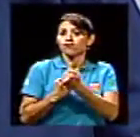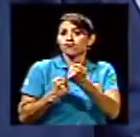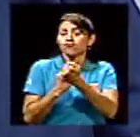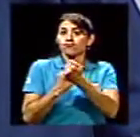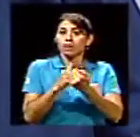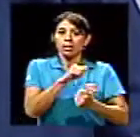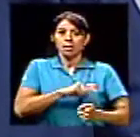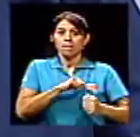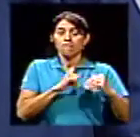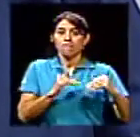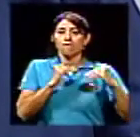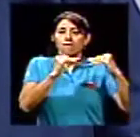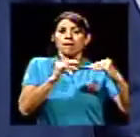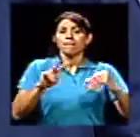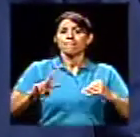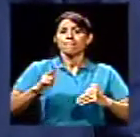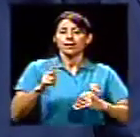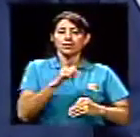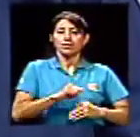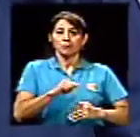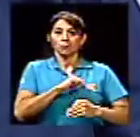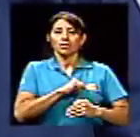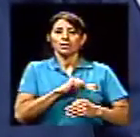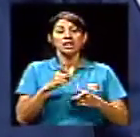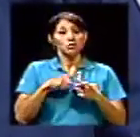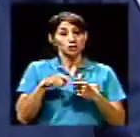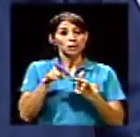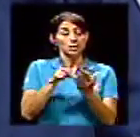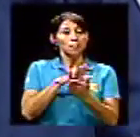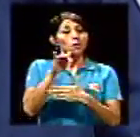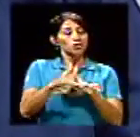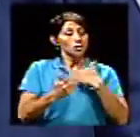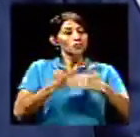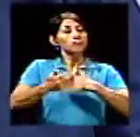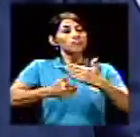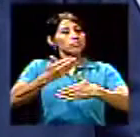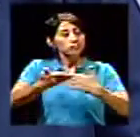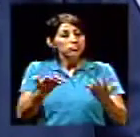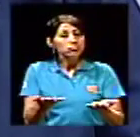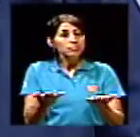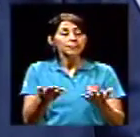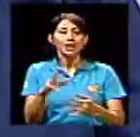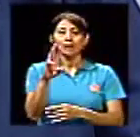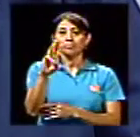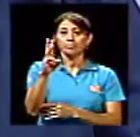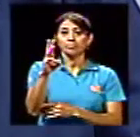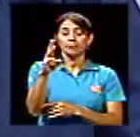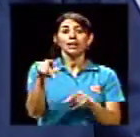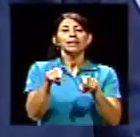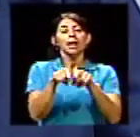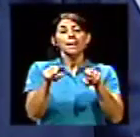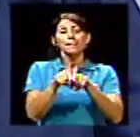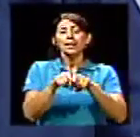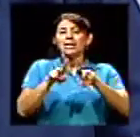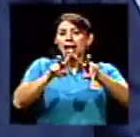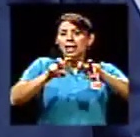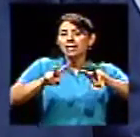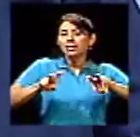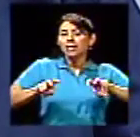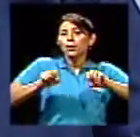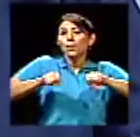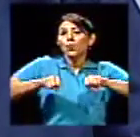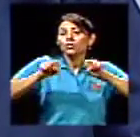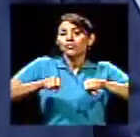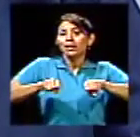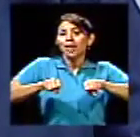vicerectorías para eso. Así es que ese proyecto va para adelante. Y estamos analizando también las posibilidades de entrar en cursos